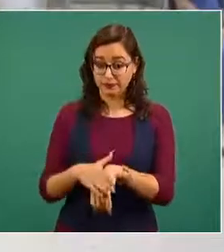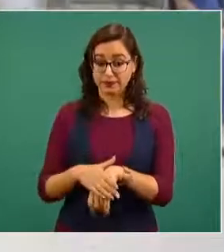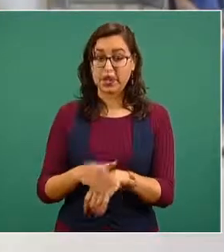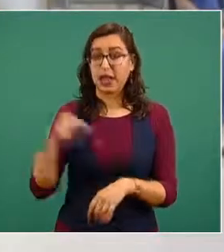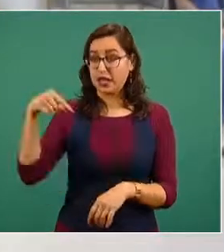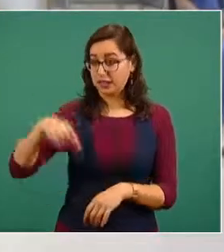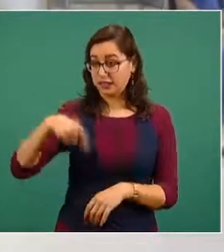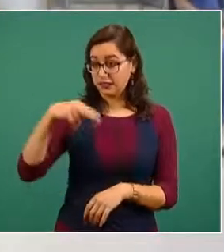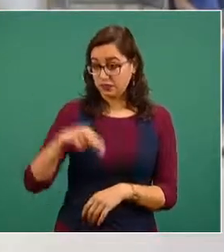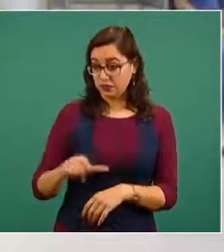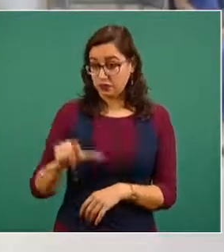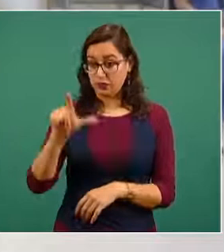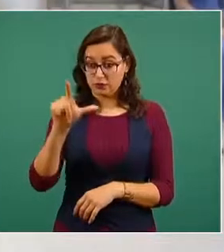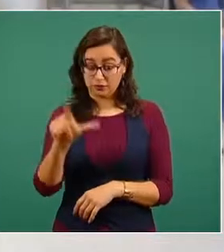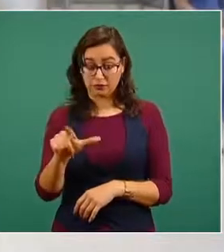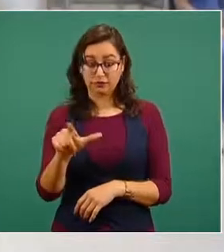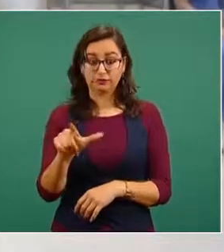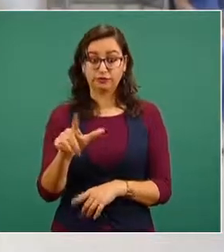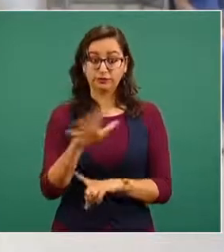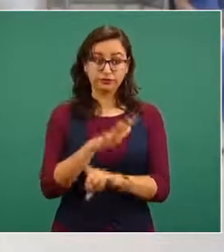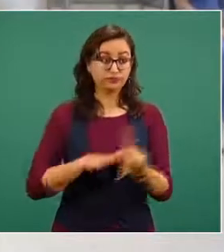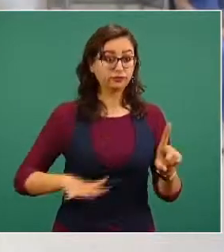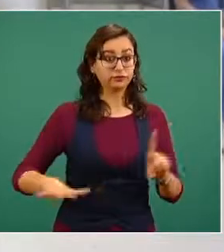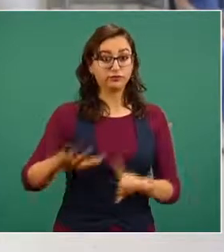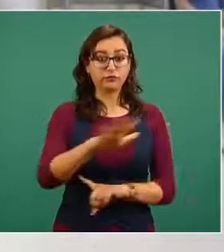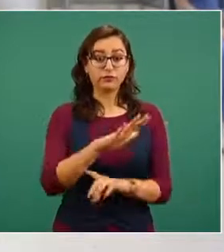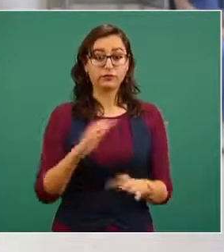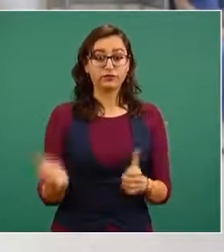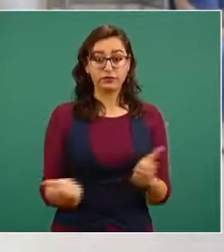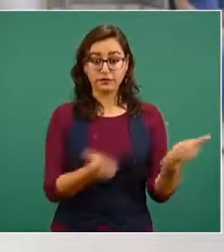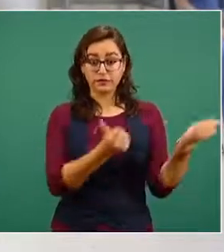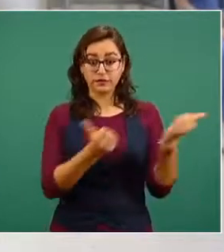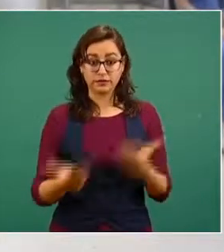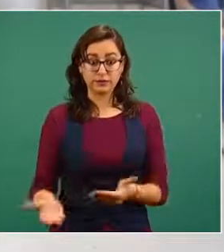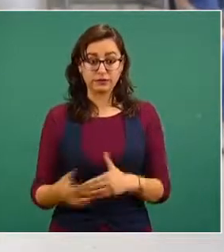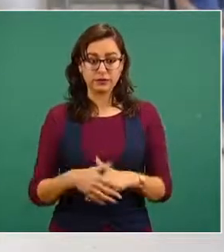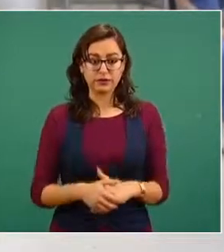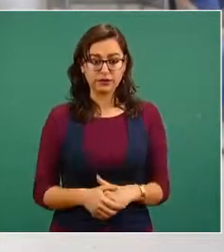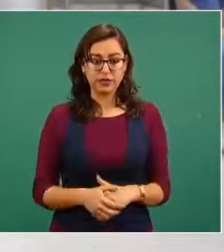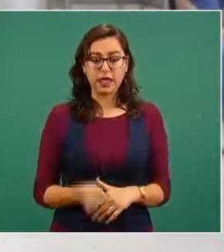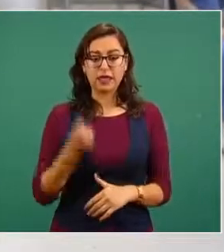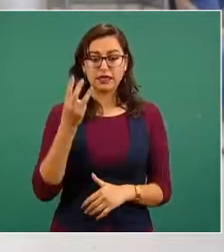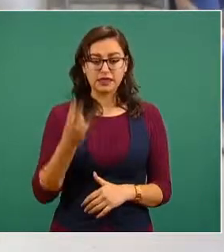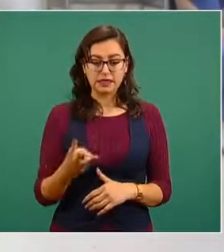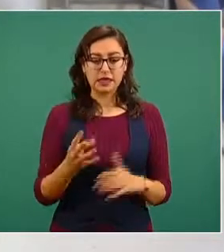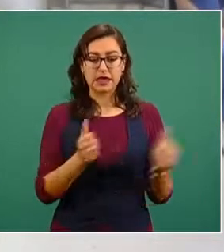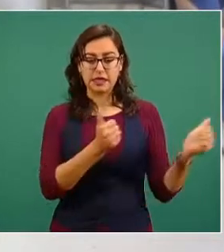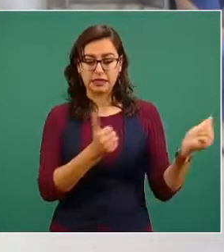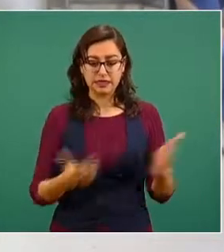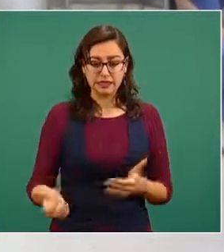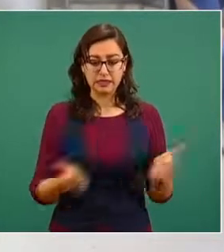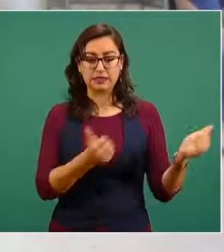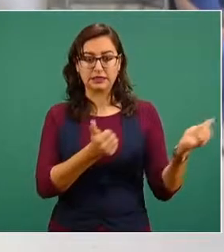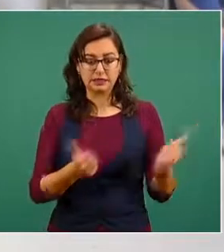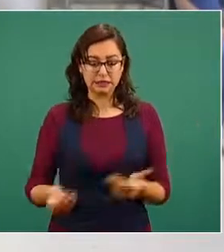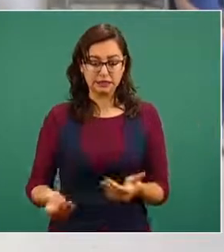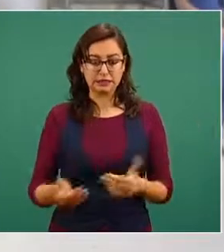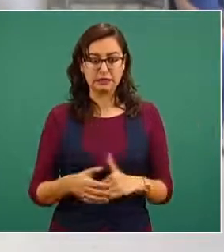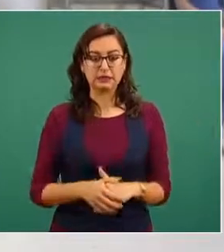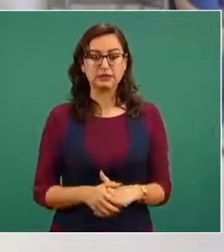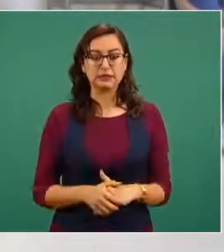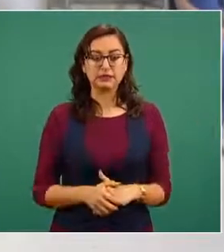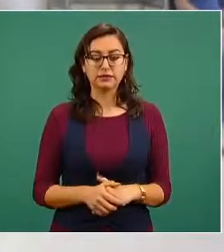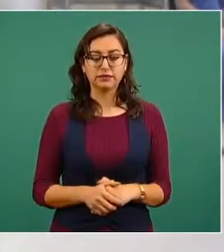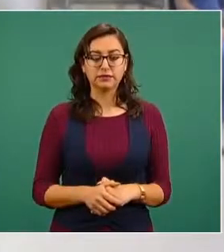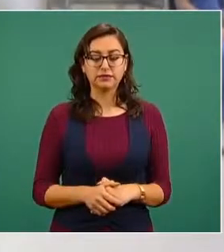conocimiento que en el estado de Nuevo León hemos recibido tres remesas de vacunas contra el COVID-19 como a